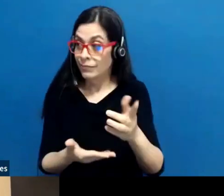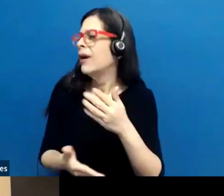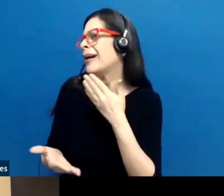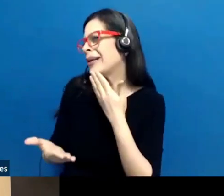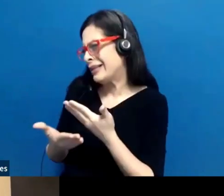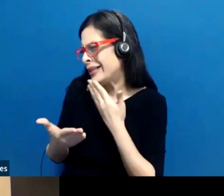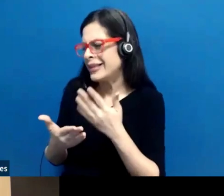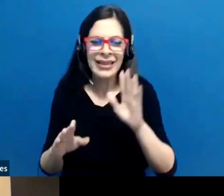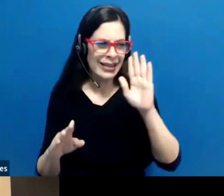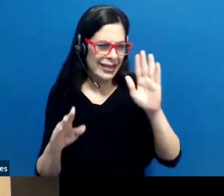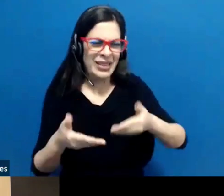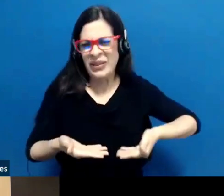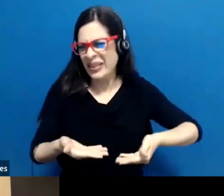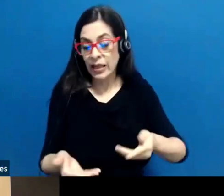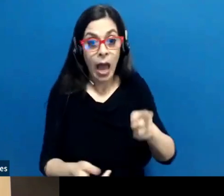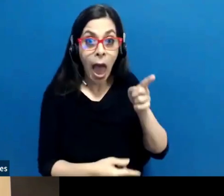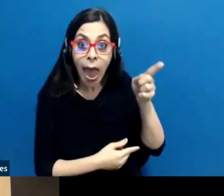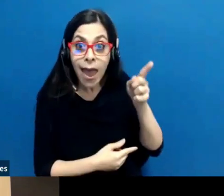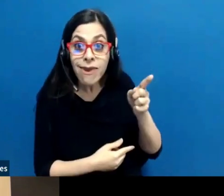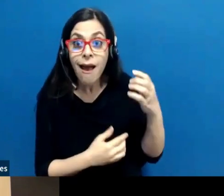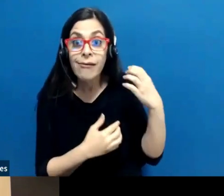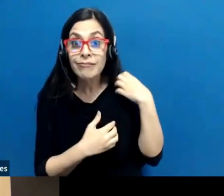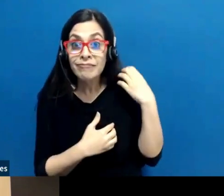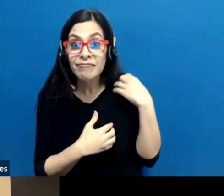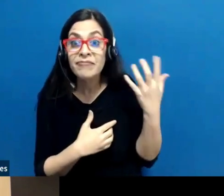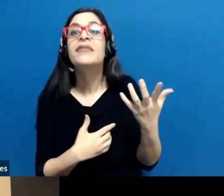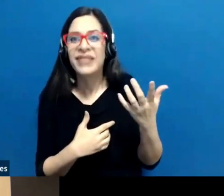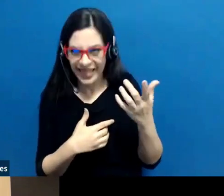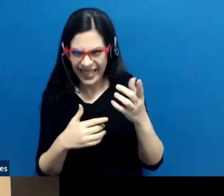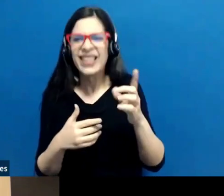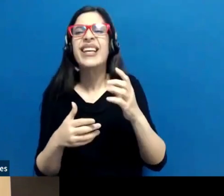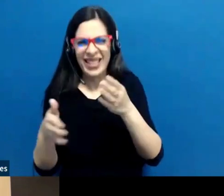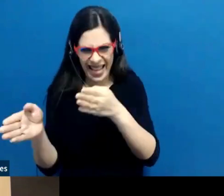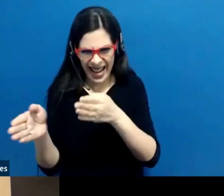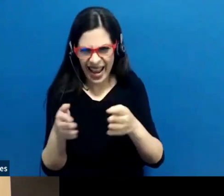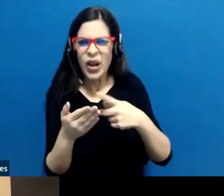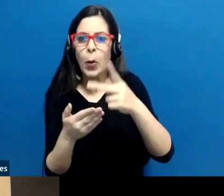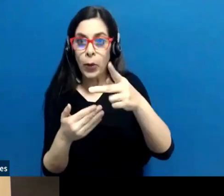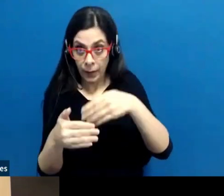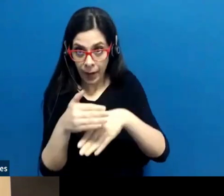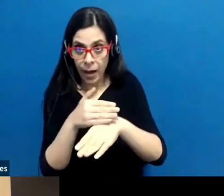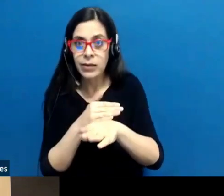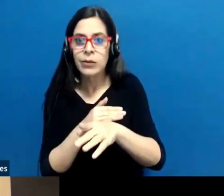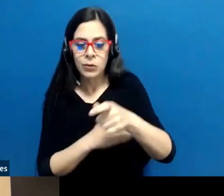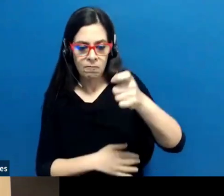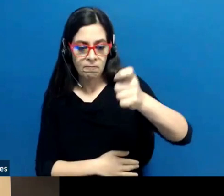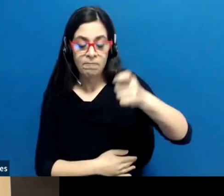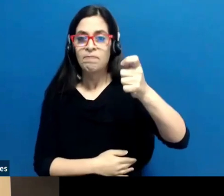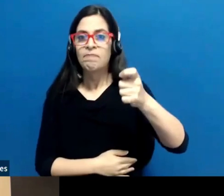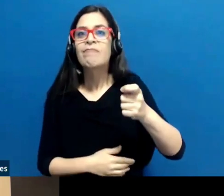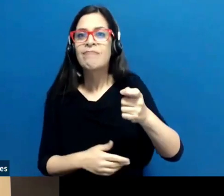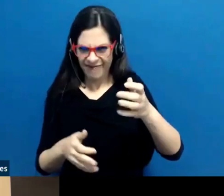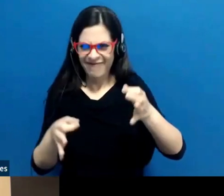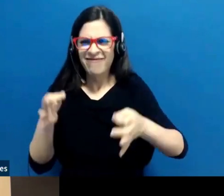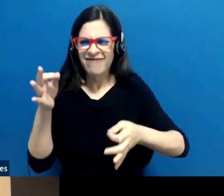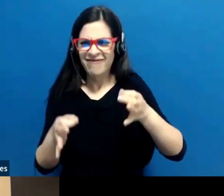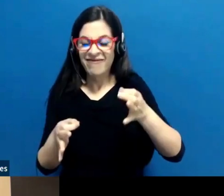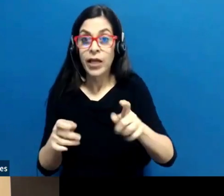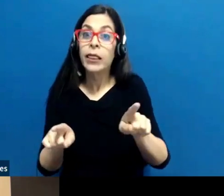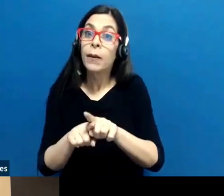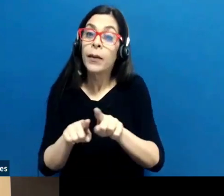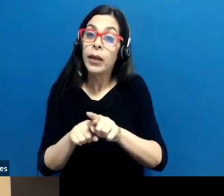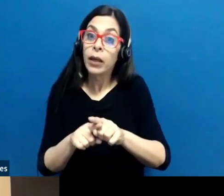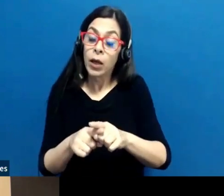coordinadora del programa de accesibilidad del Poder Judicial y también quiero darle una bienvenida muy especial a nuestra